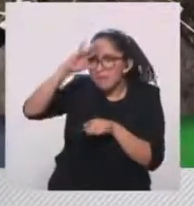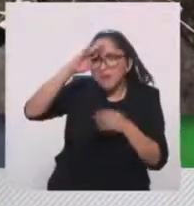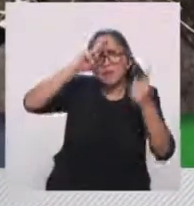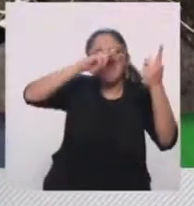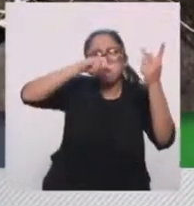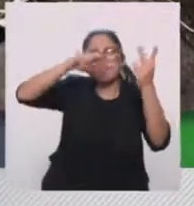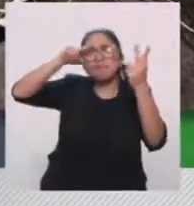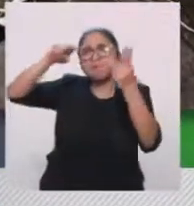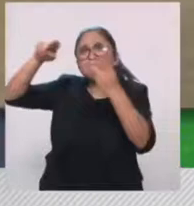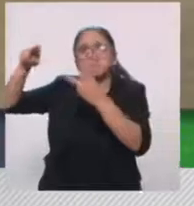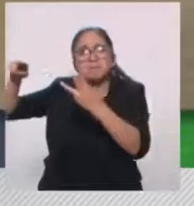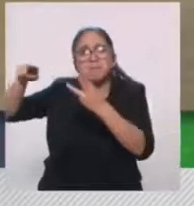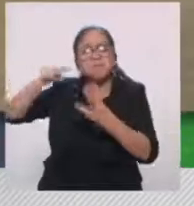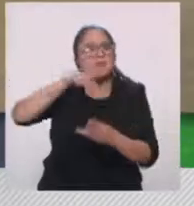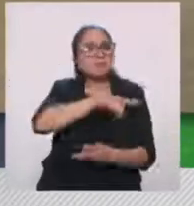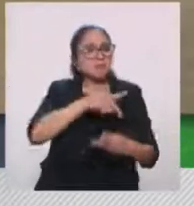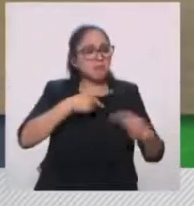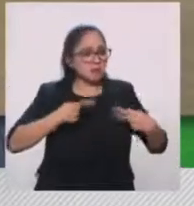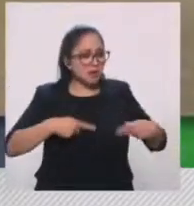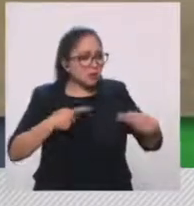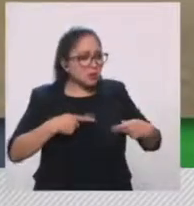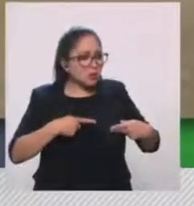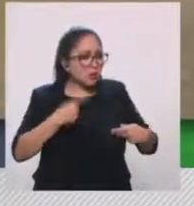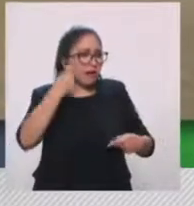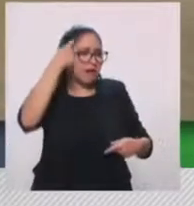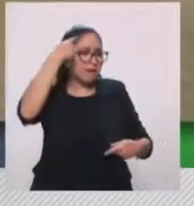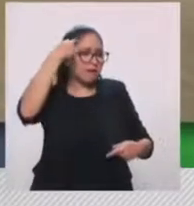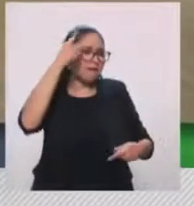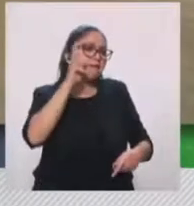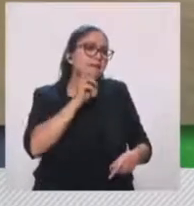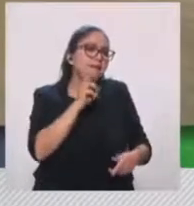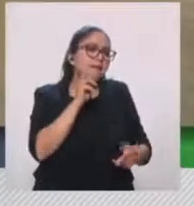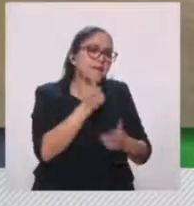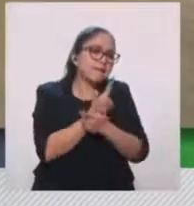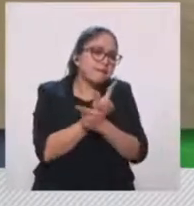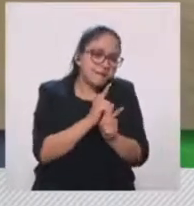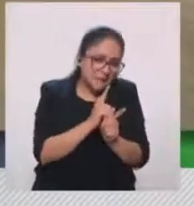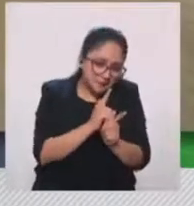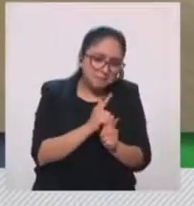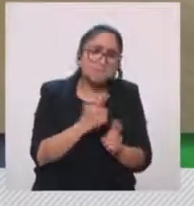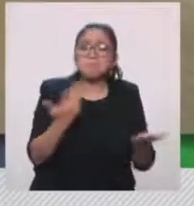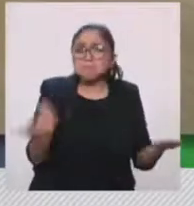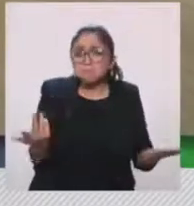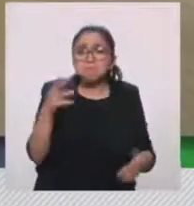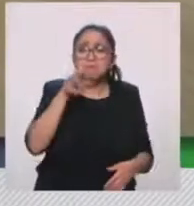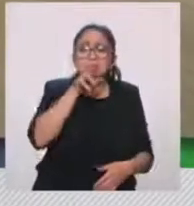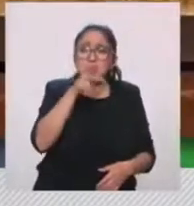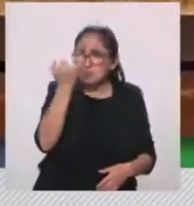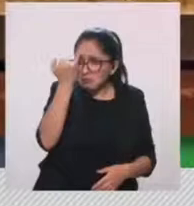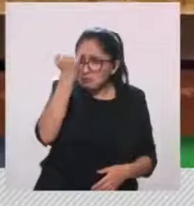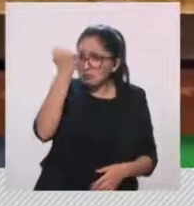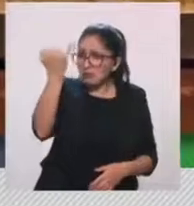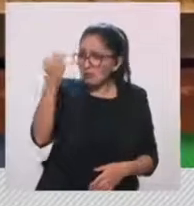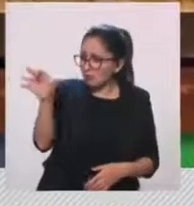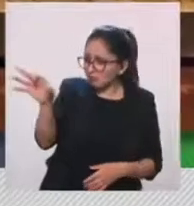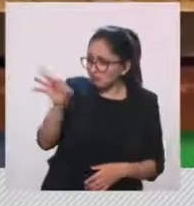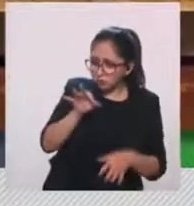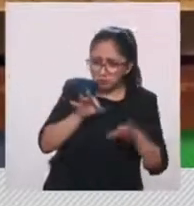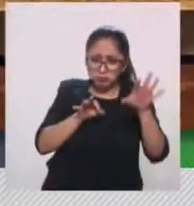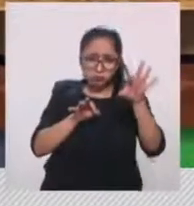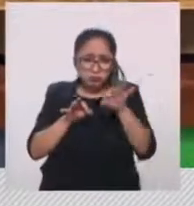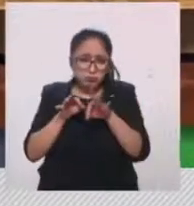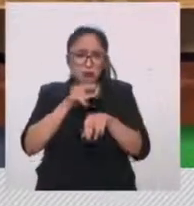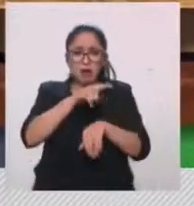resulten atractivas? Y lo que hicimos fue ubicarlos así, entre sus amigos, entre sus discípulos y en tres distintos